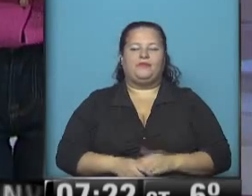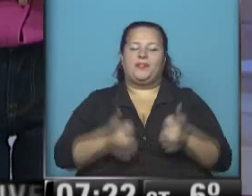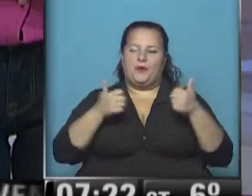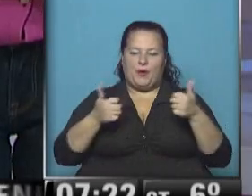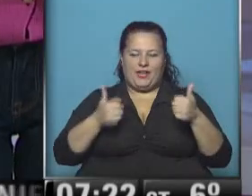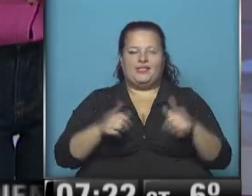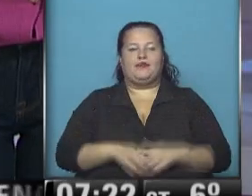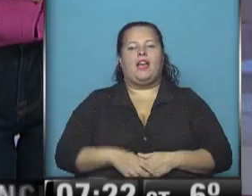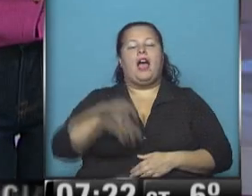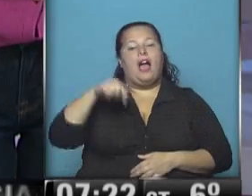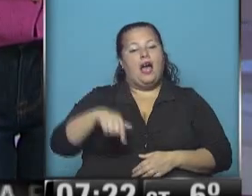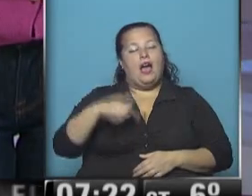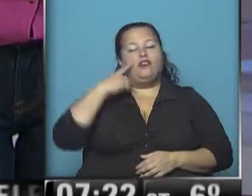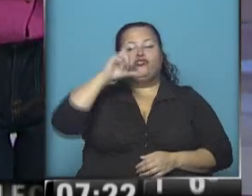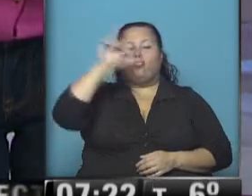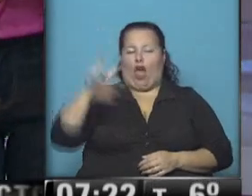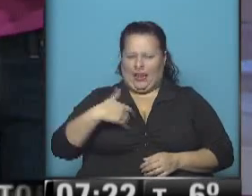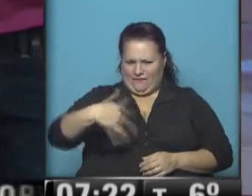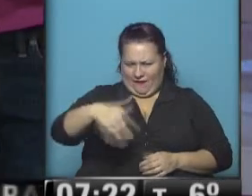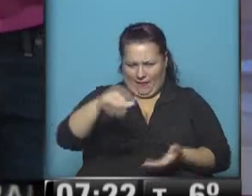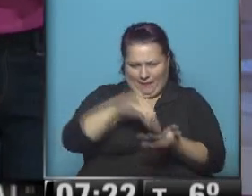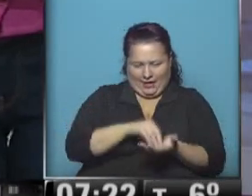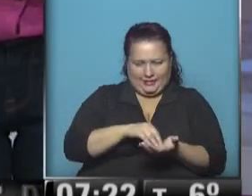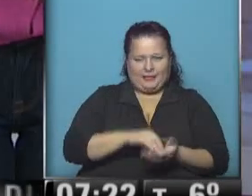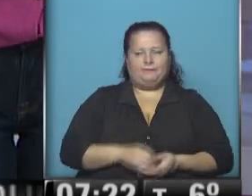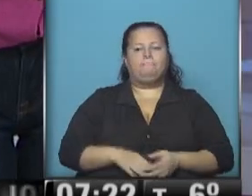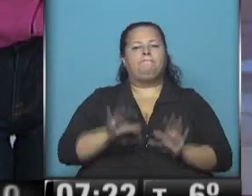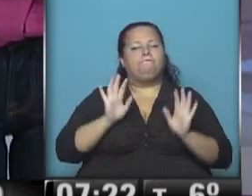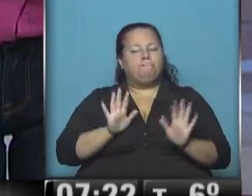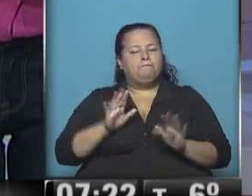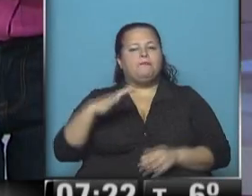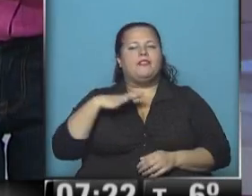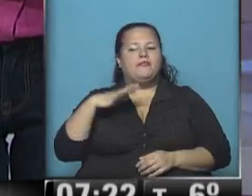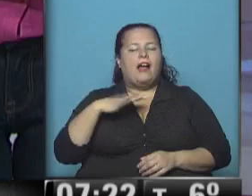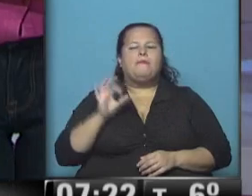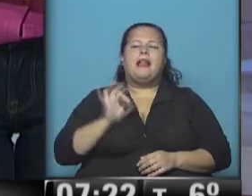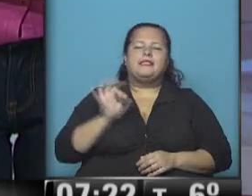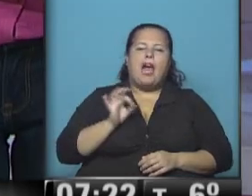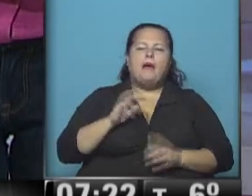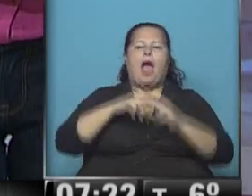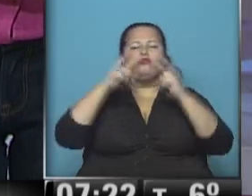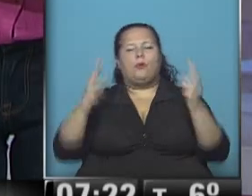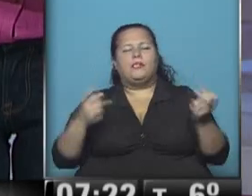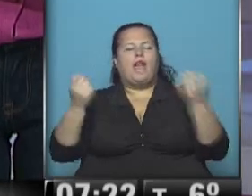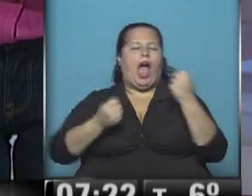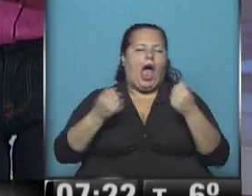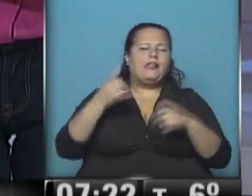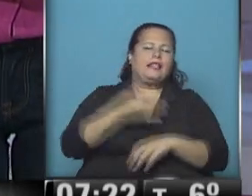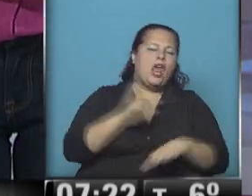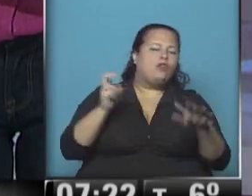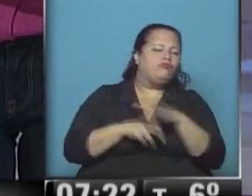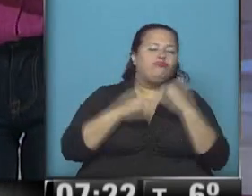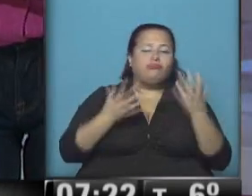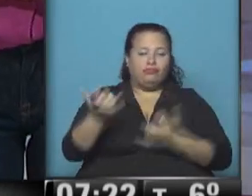Buenísimo. Vamos a recorrer el resto del país, pero dentro de un ratito nada más. A ver, nos queda saber, accesos, tránsitos, servicios. Nery,